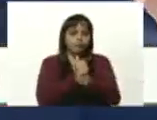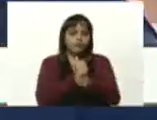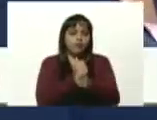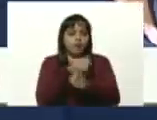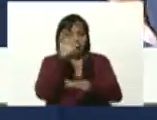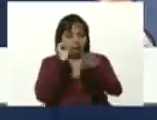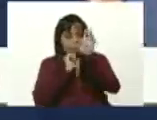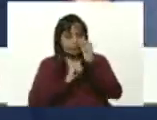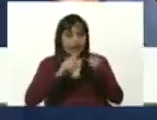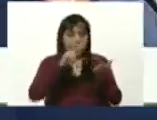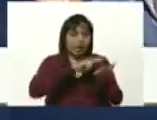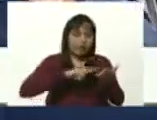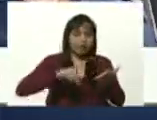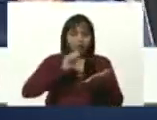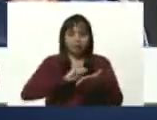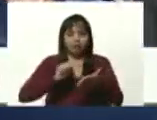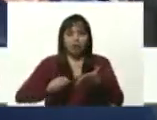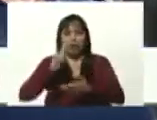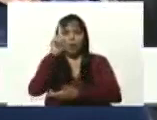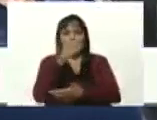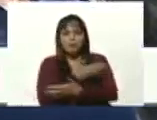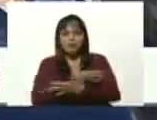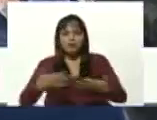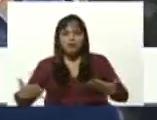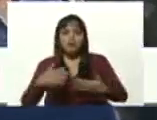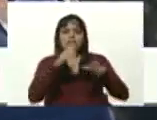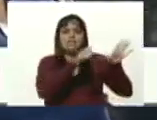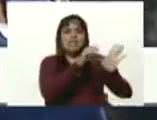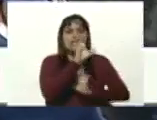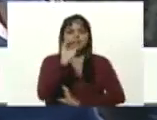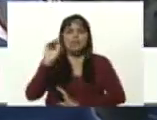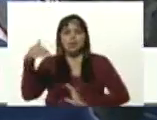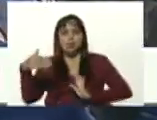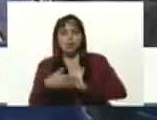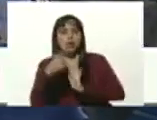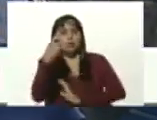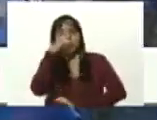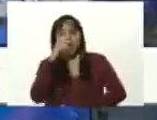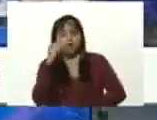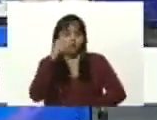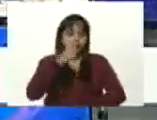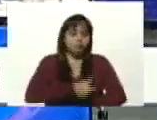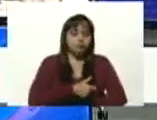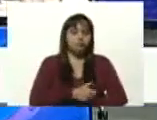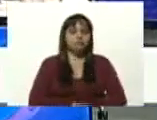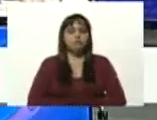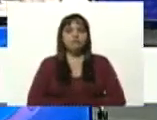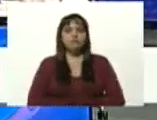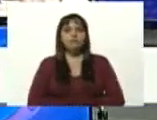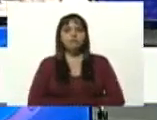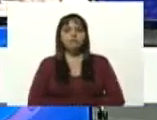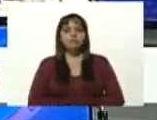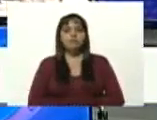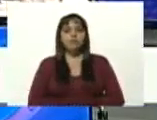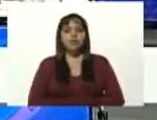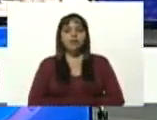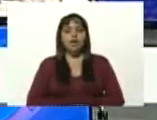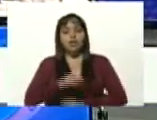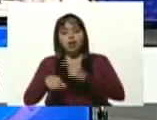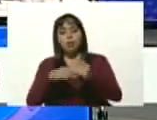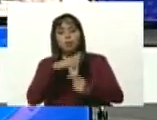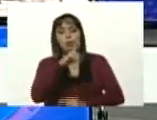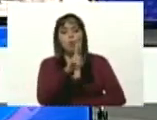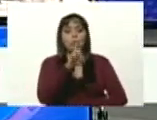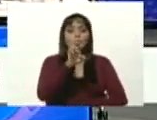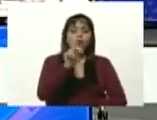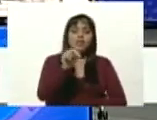1.600.000 venezolanos y que la UNESCO declarara